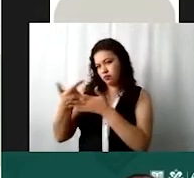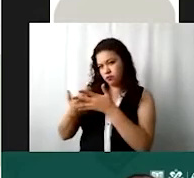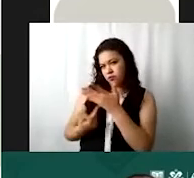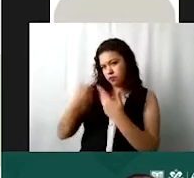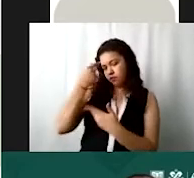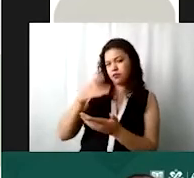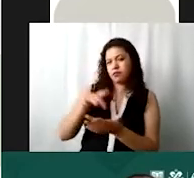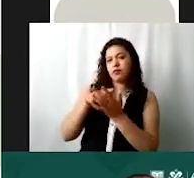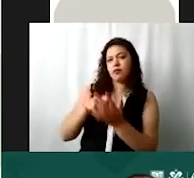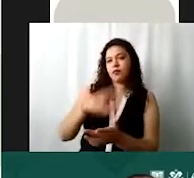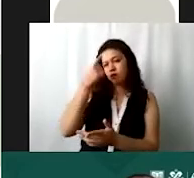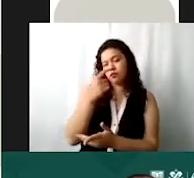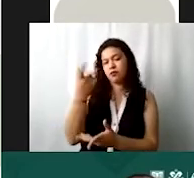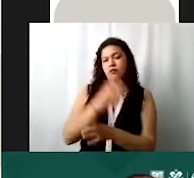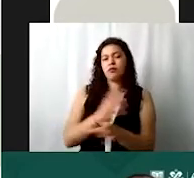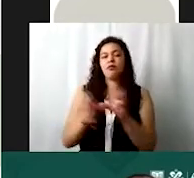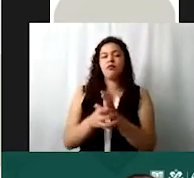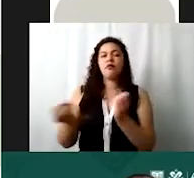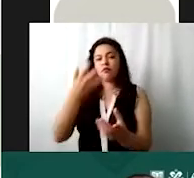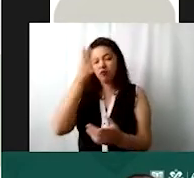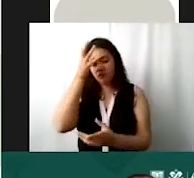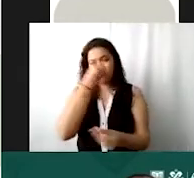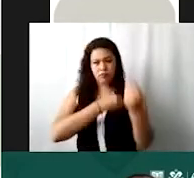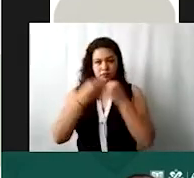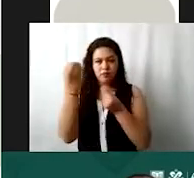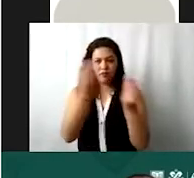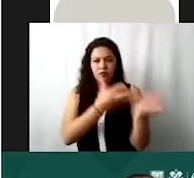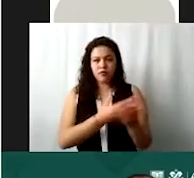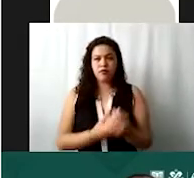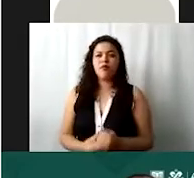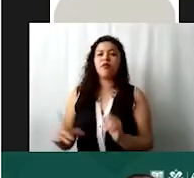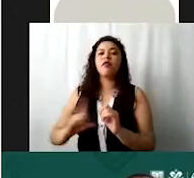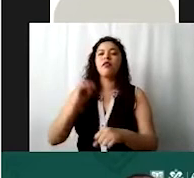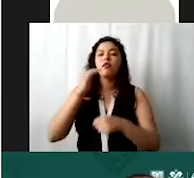apoyo en especie por concepto de despensas. Y le damos terminar.